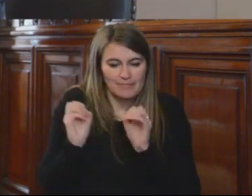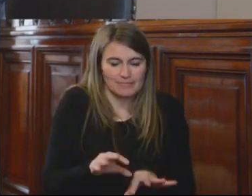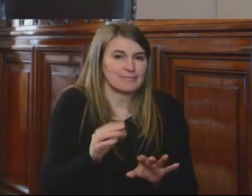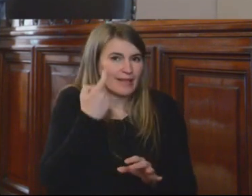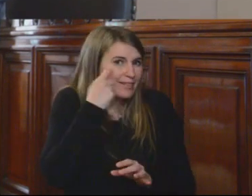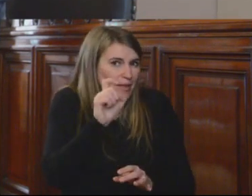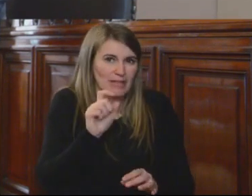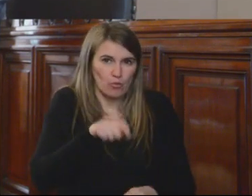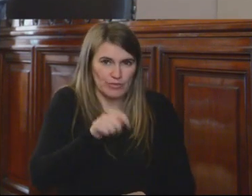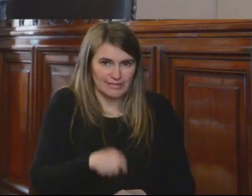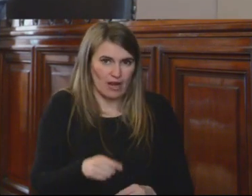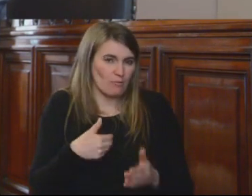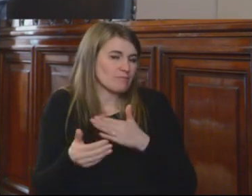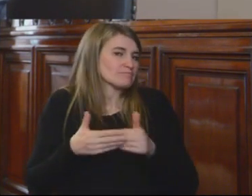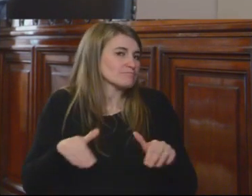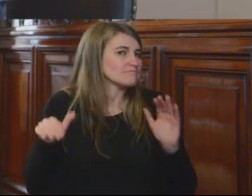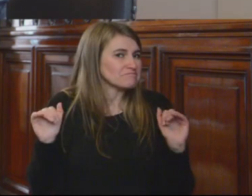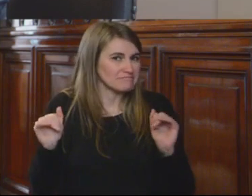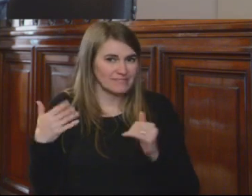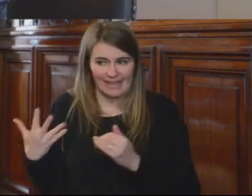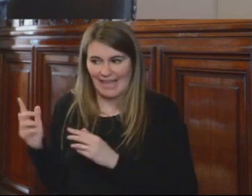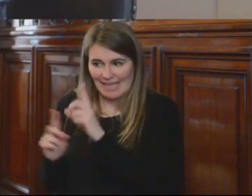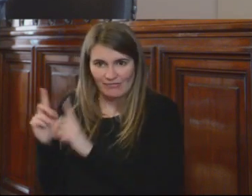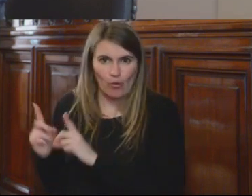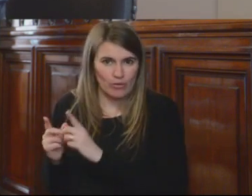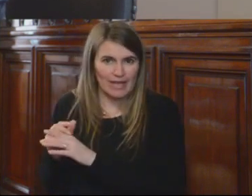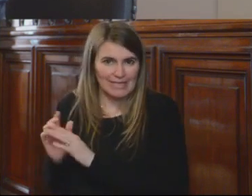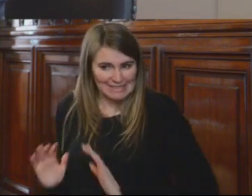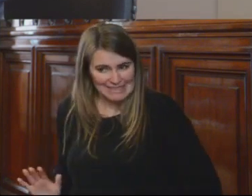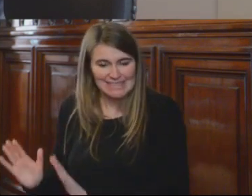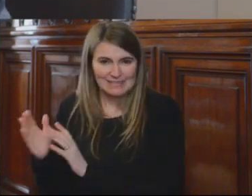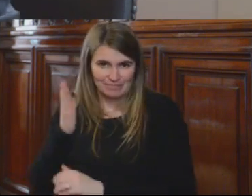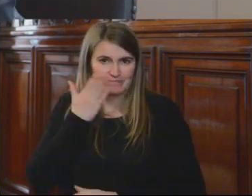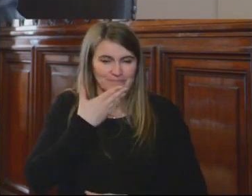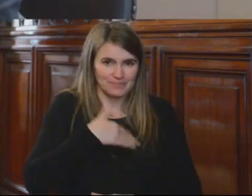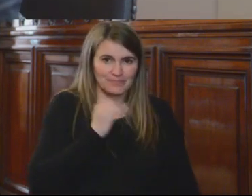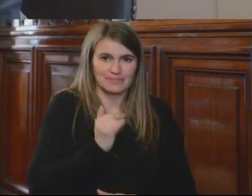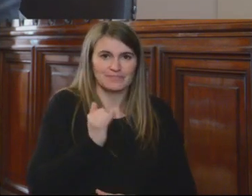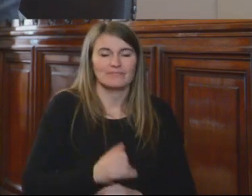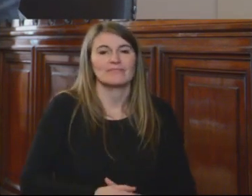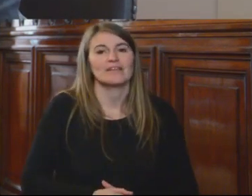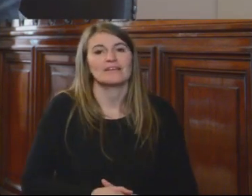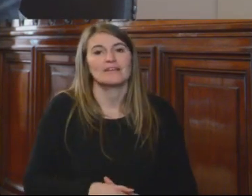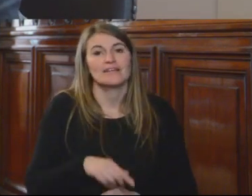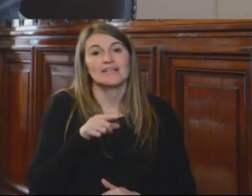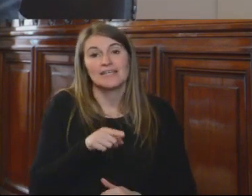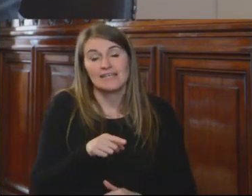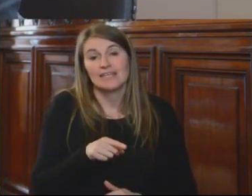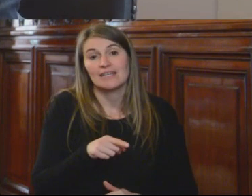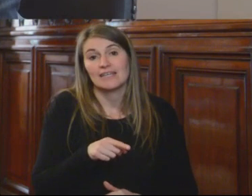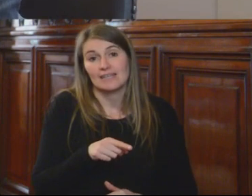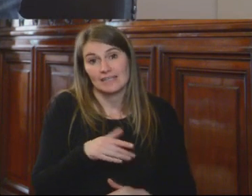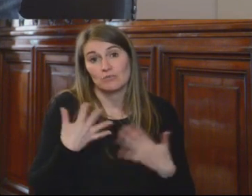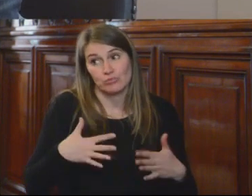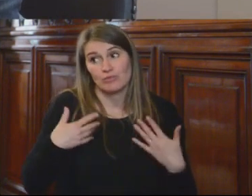en la propia Bolivia y que esto es, reitero, un gran